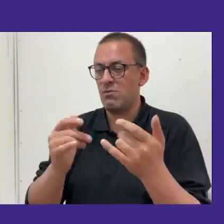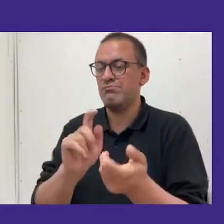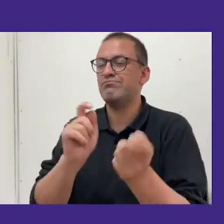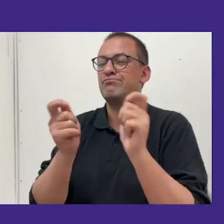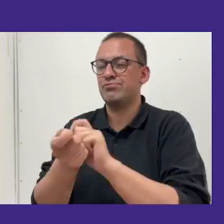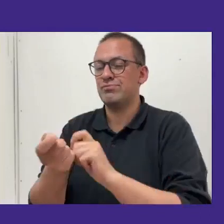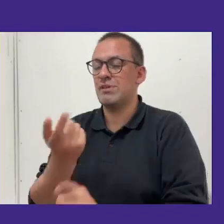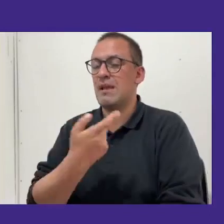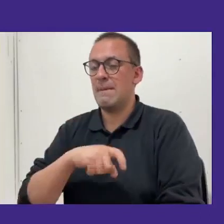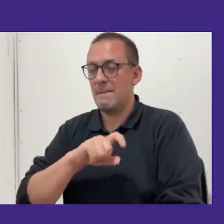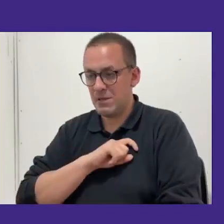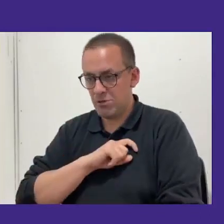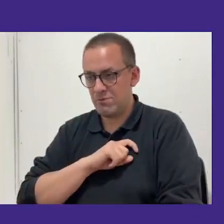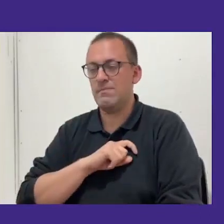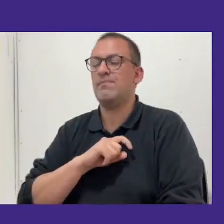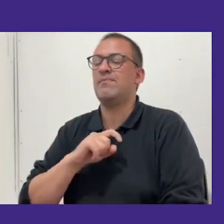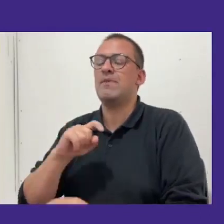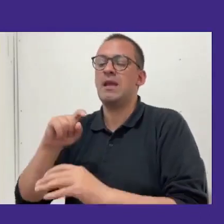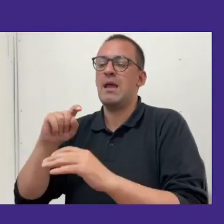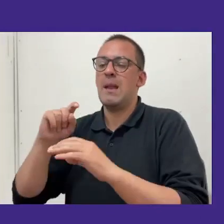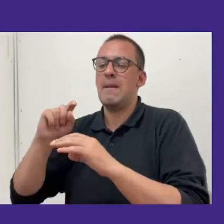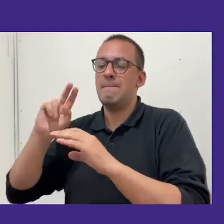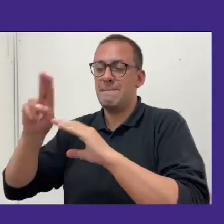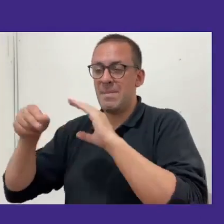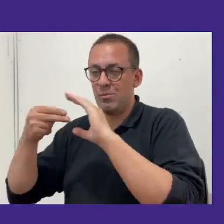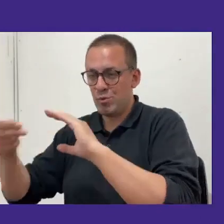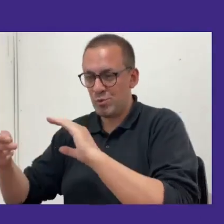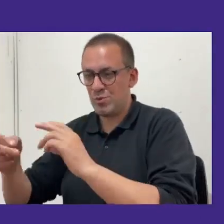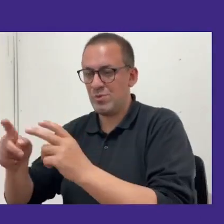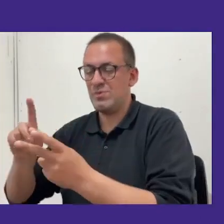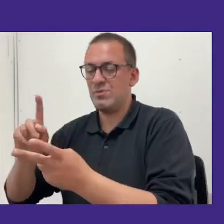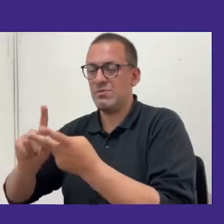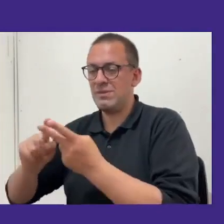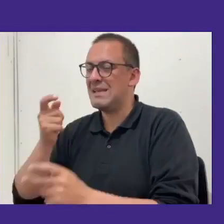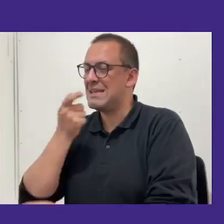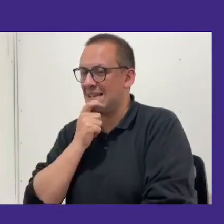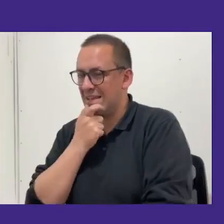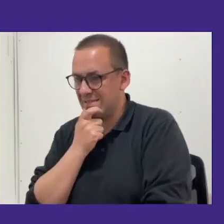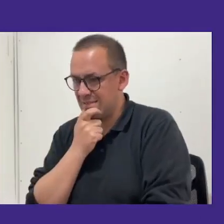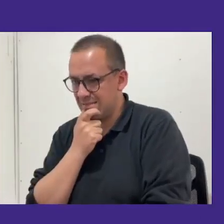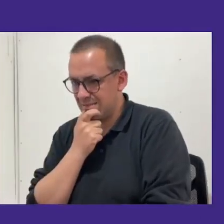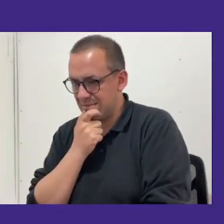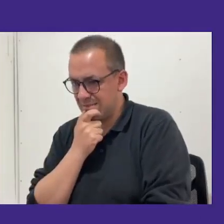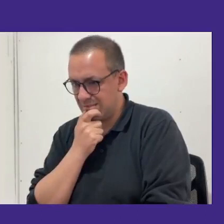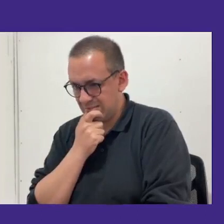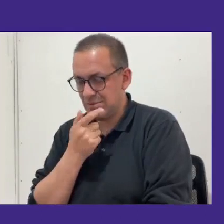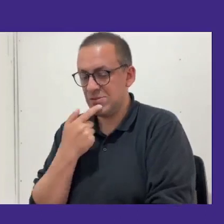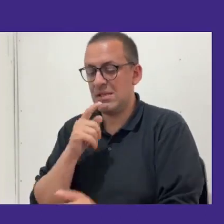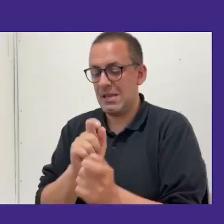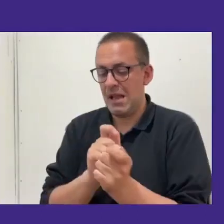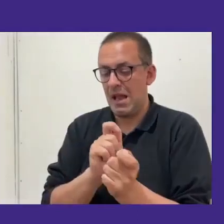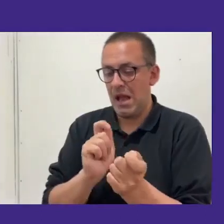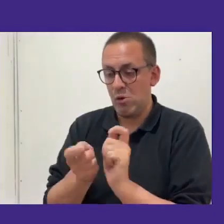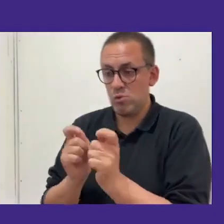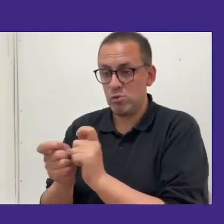al inglés y al Mapudungun. Que fueran una fuente accesible, es decir, en los ajustes